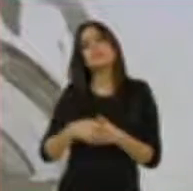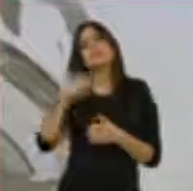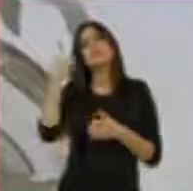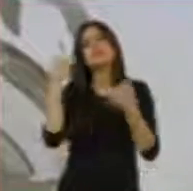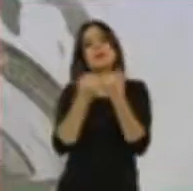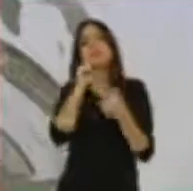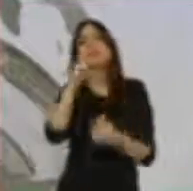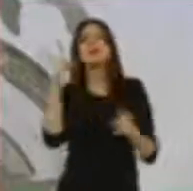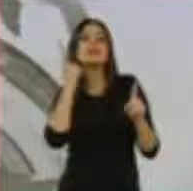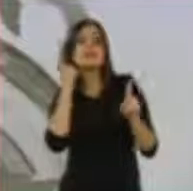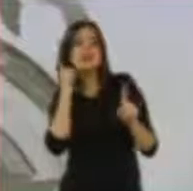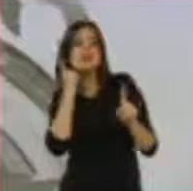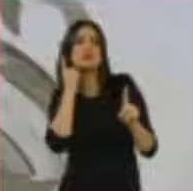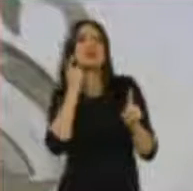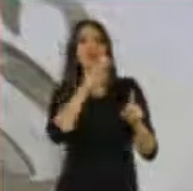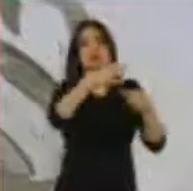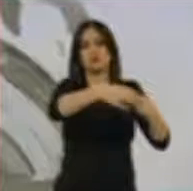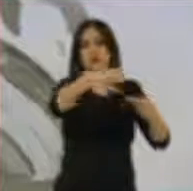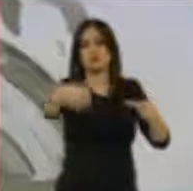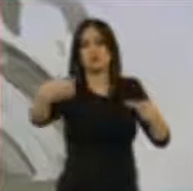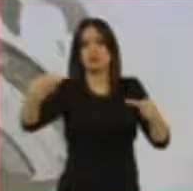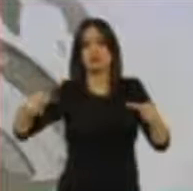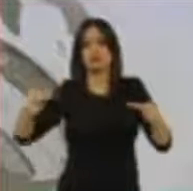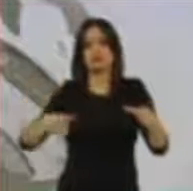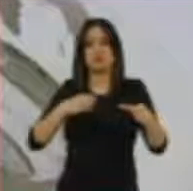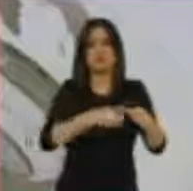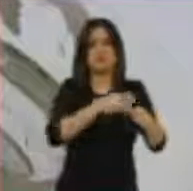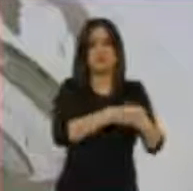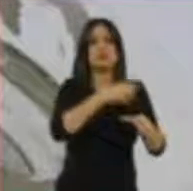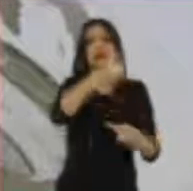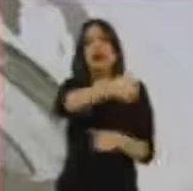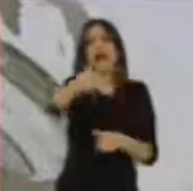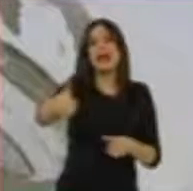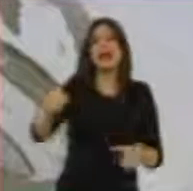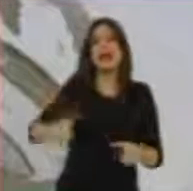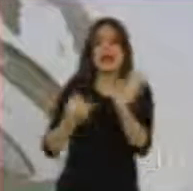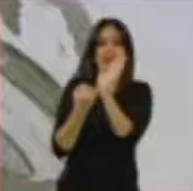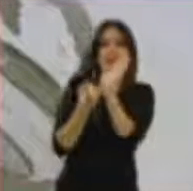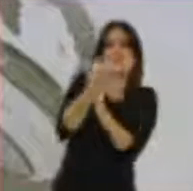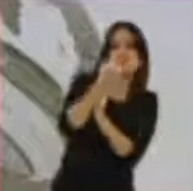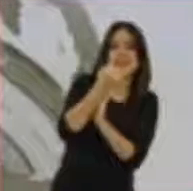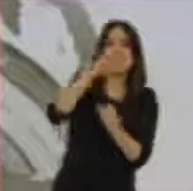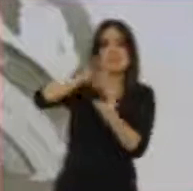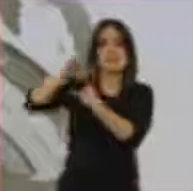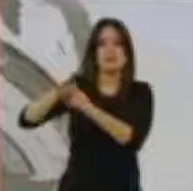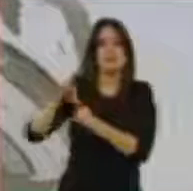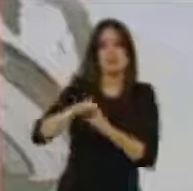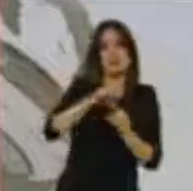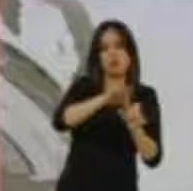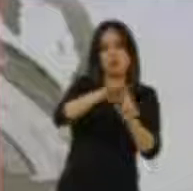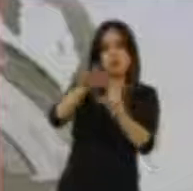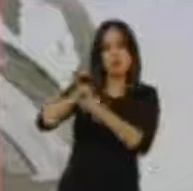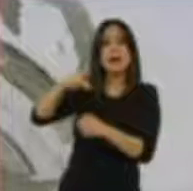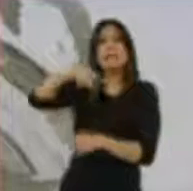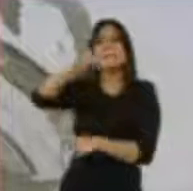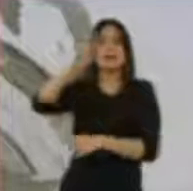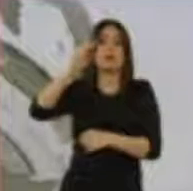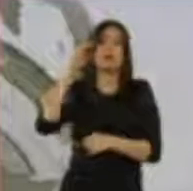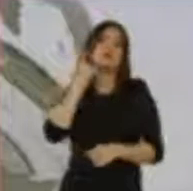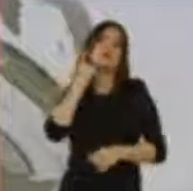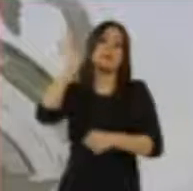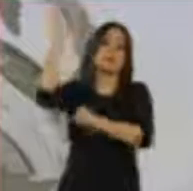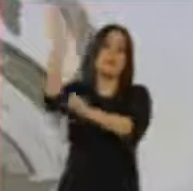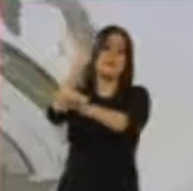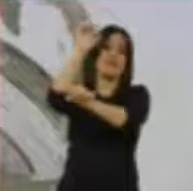Y en diputados locales cada constitución local decide no no no está estandarizado pero ya en lo en lo federal